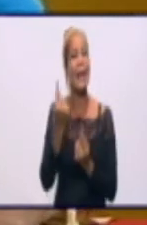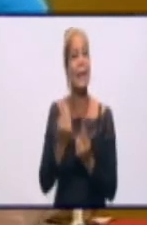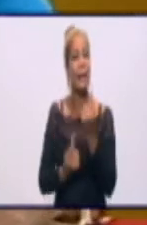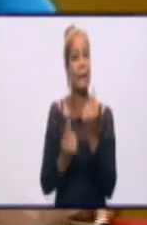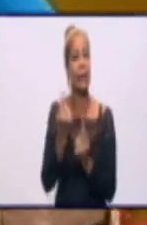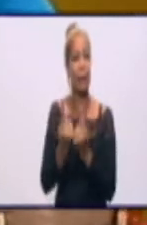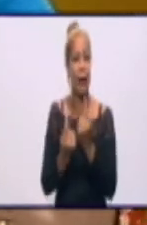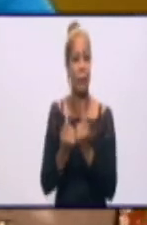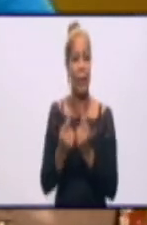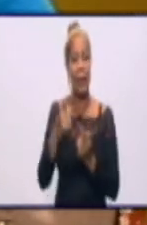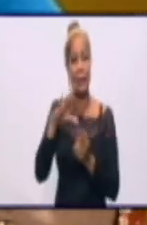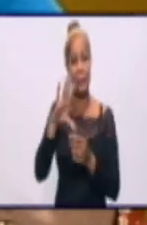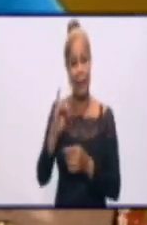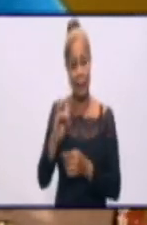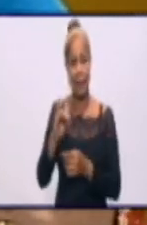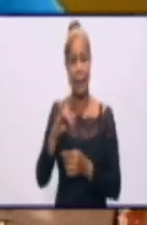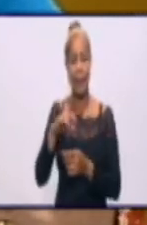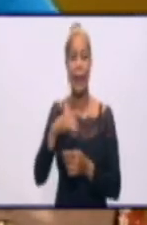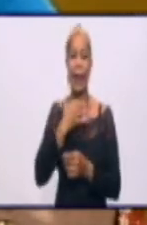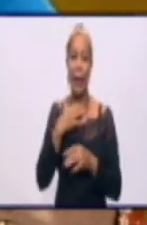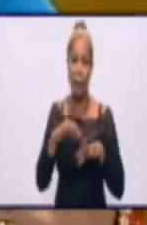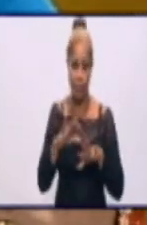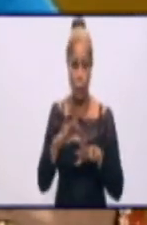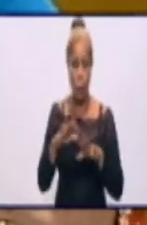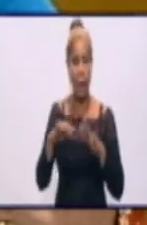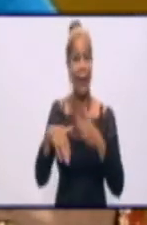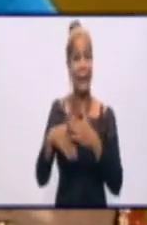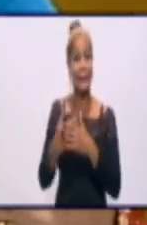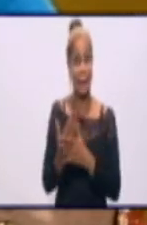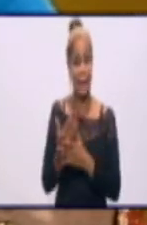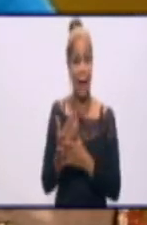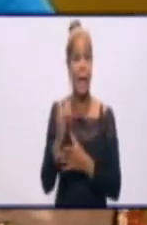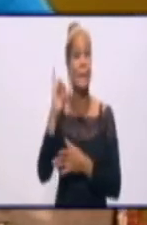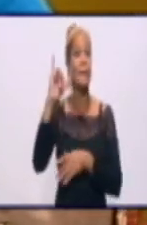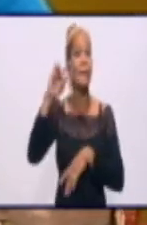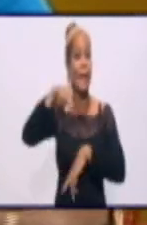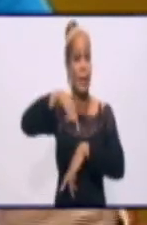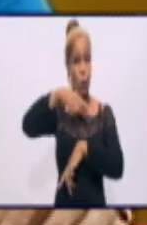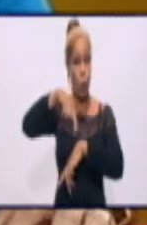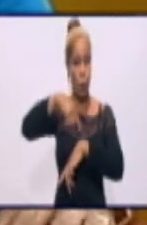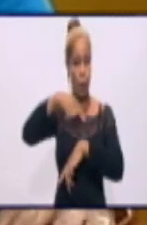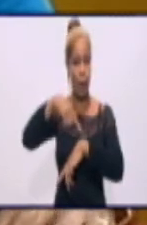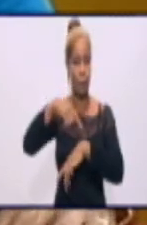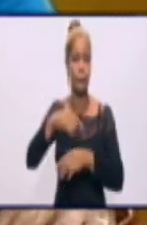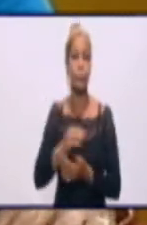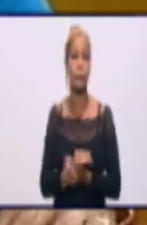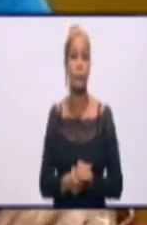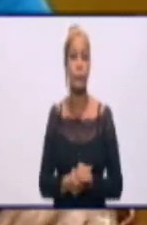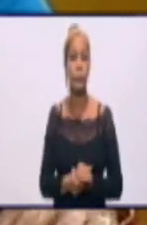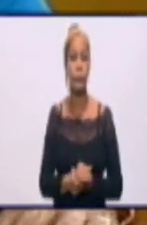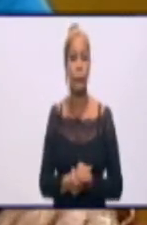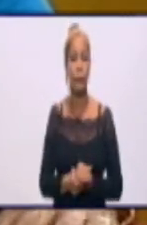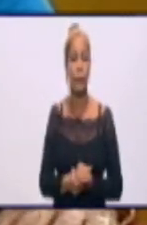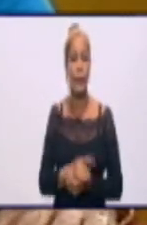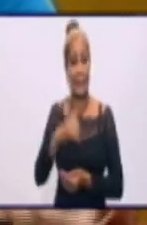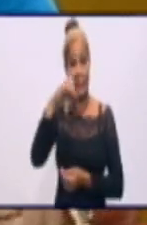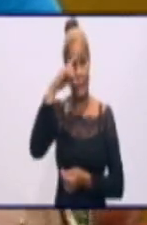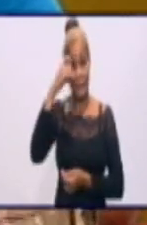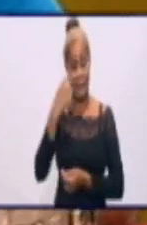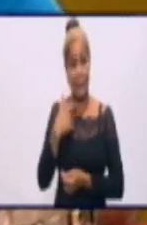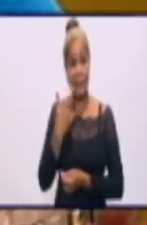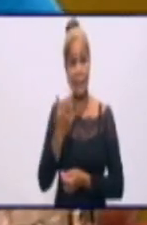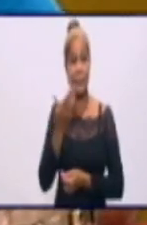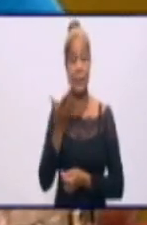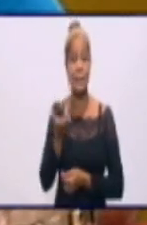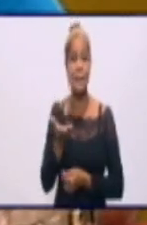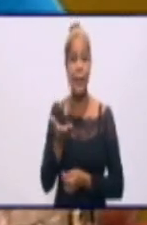en el día, lo que usted cuenta 6 horas. Y lo otro es si se demanda más megawatt de lo que